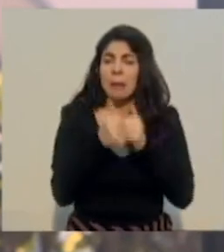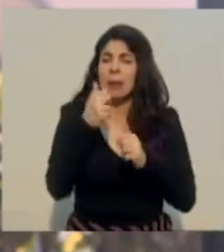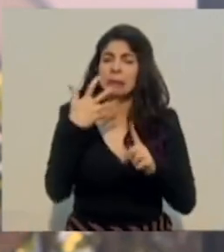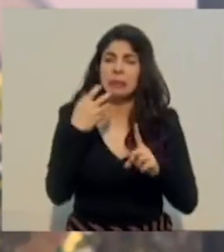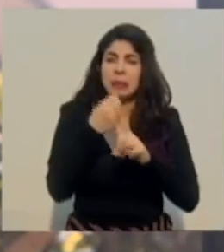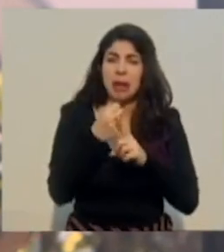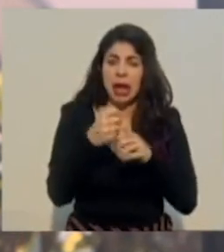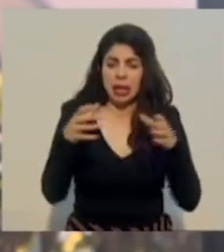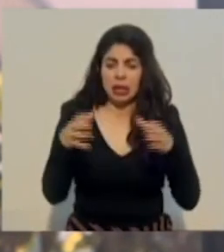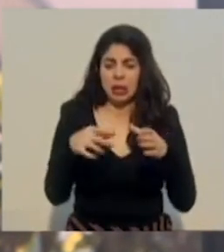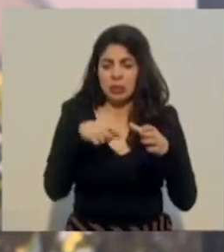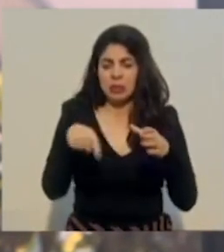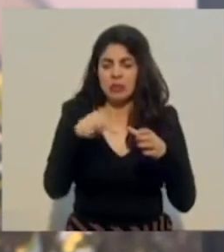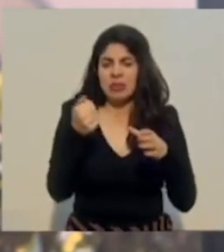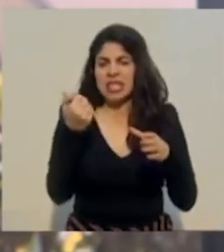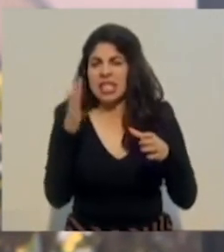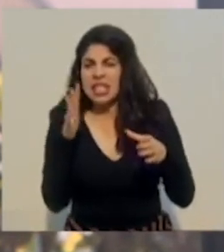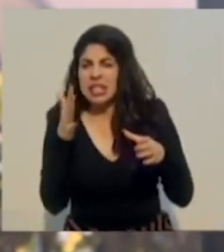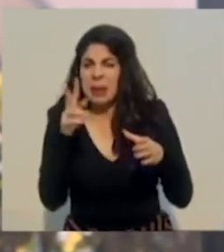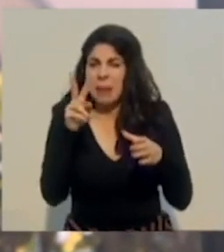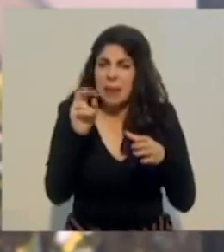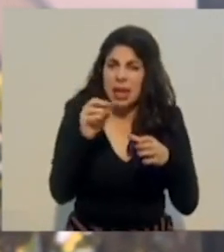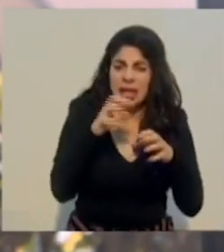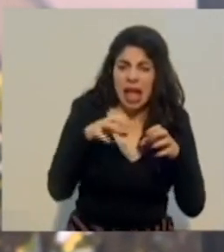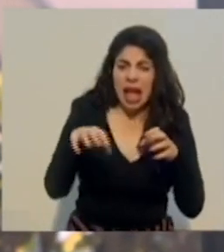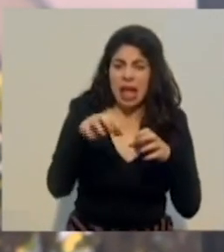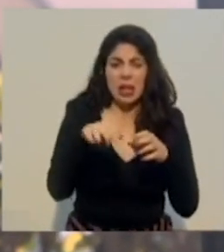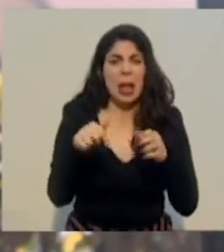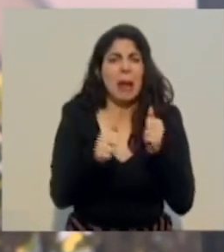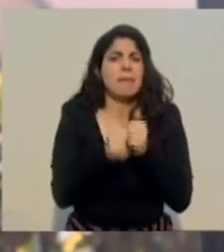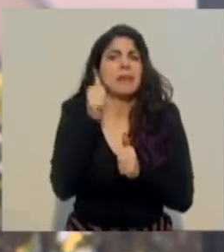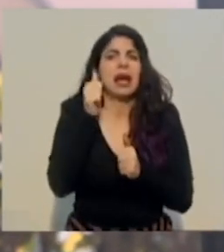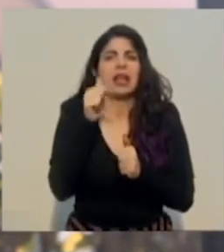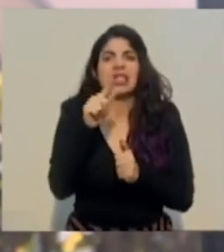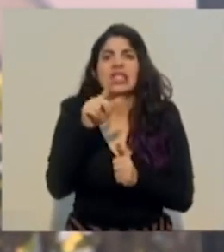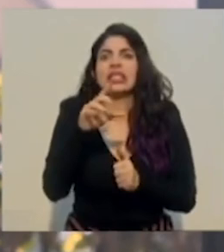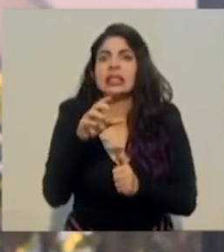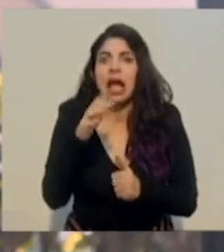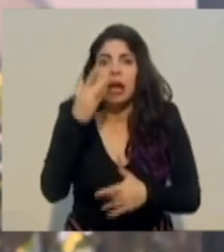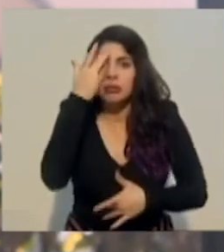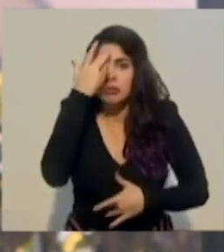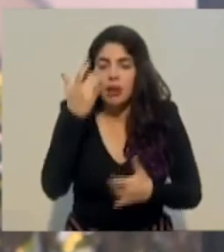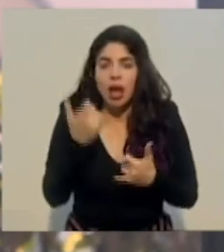20 cantones con más de 100 casos activos en este momento de contagios.